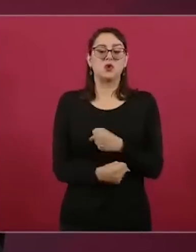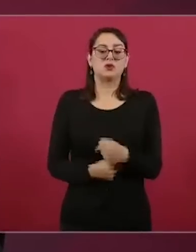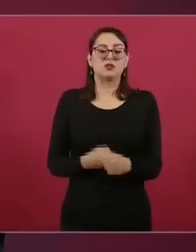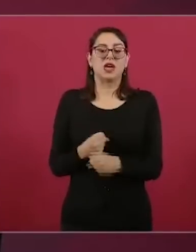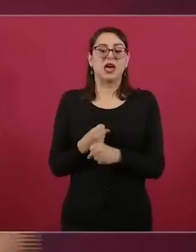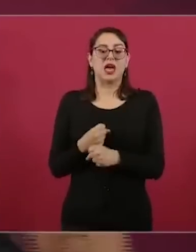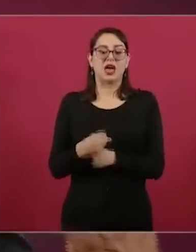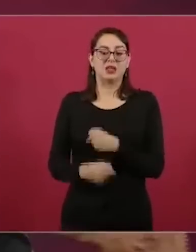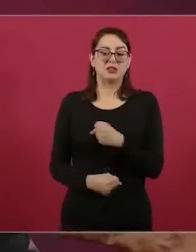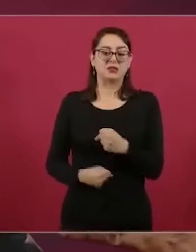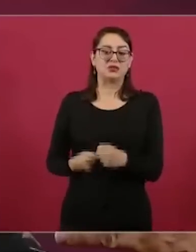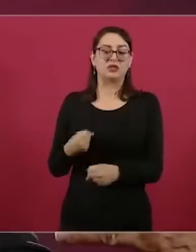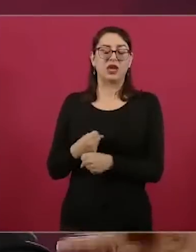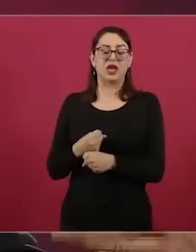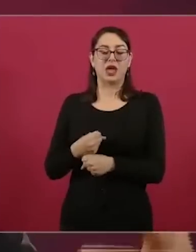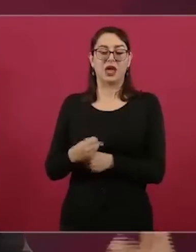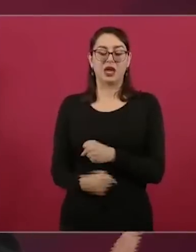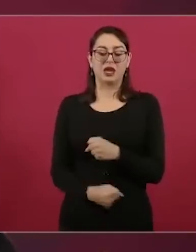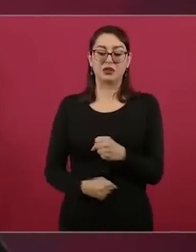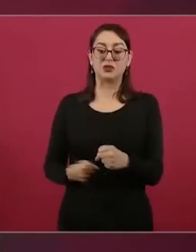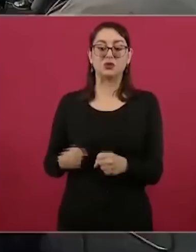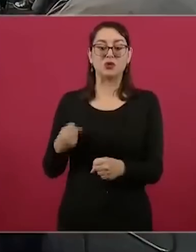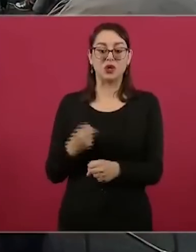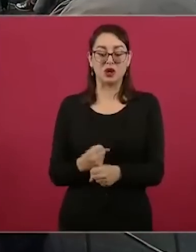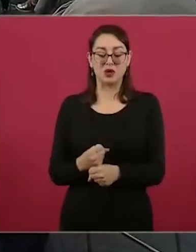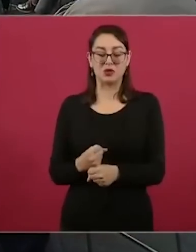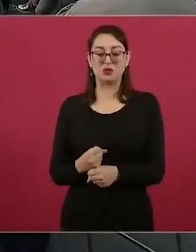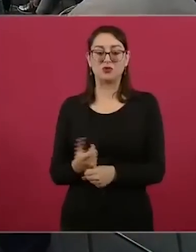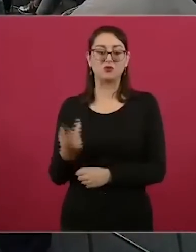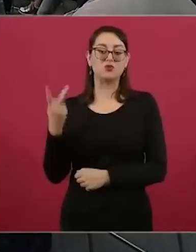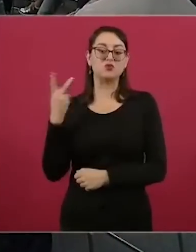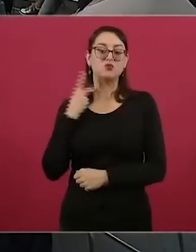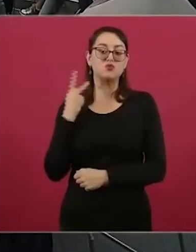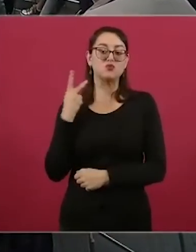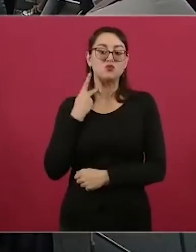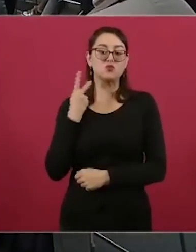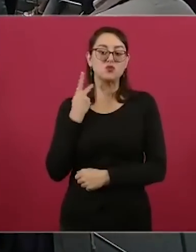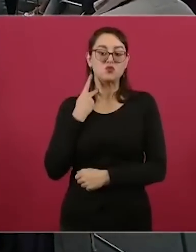de una política